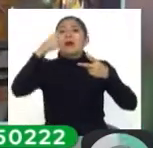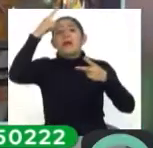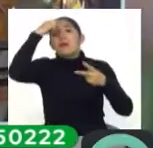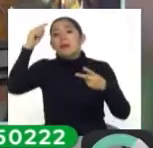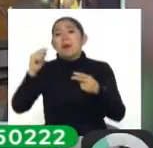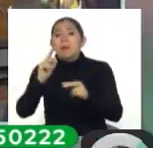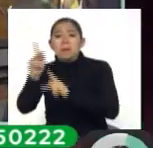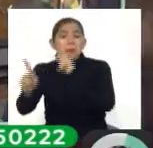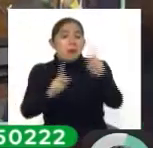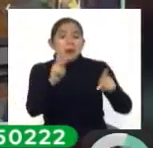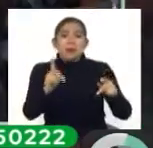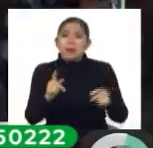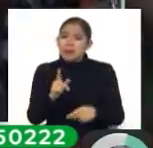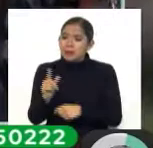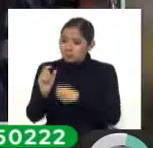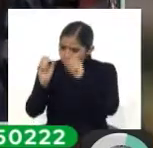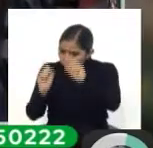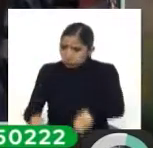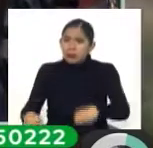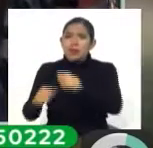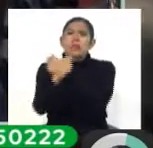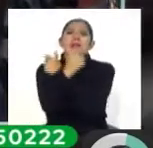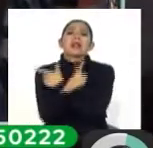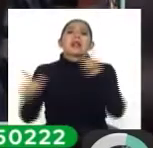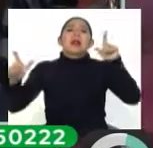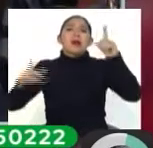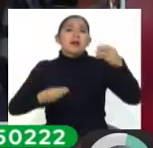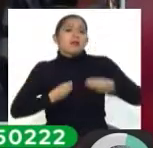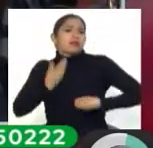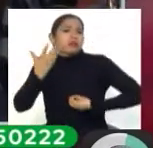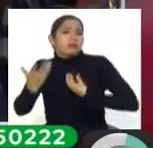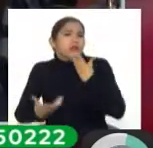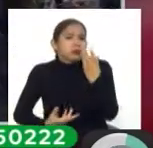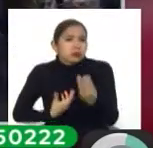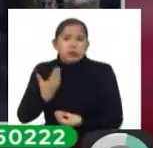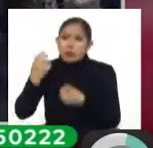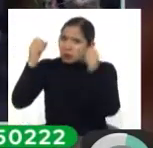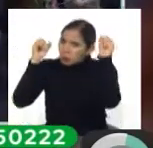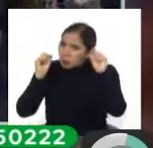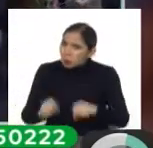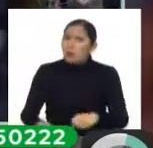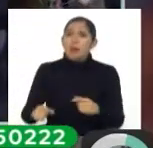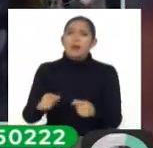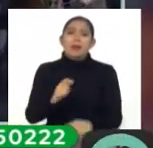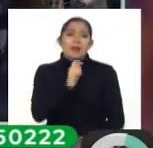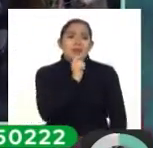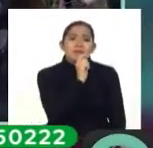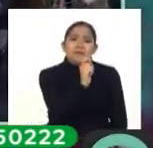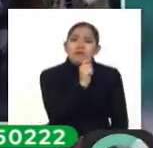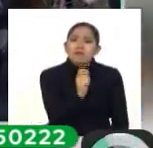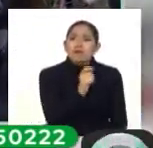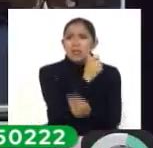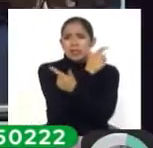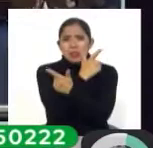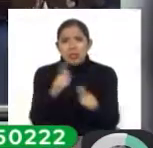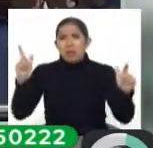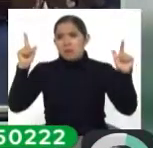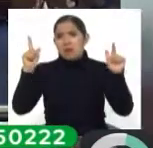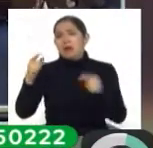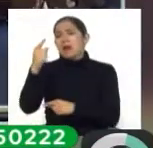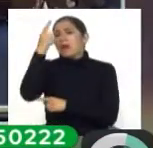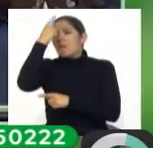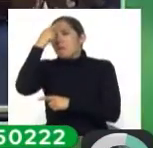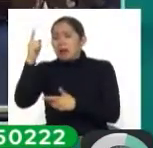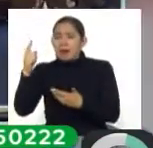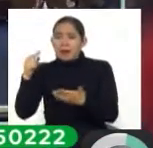libertad de expresión de los bolivianos, para garantizar la libertad de prensa, para garantizar los